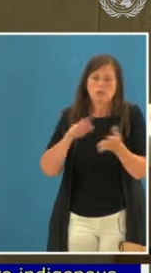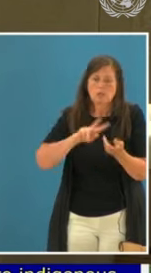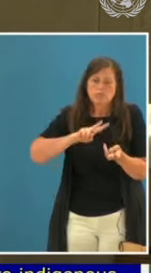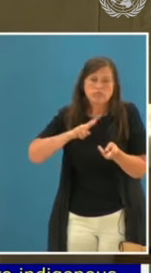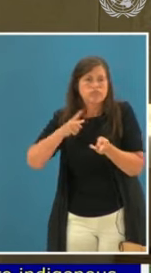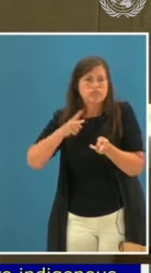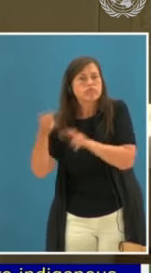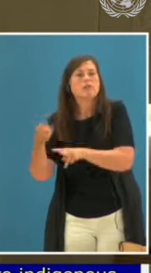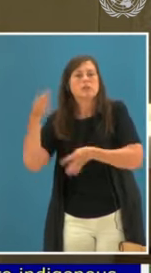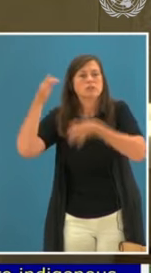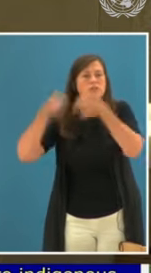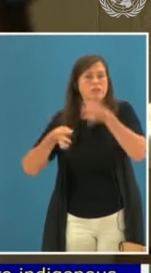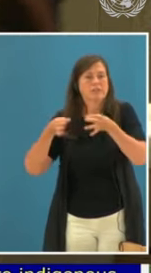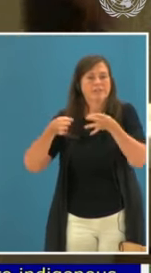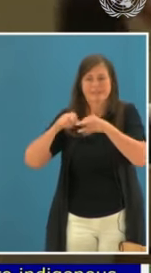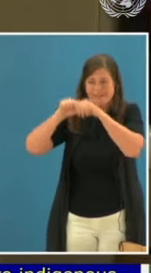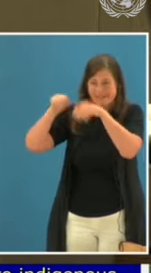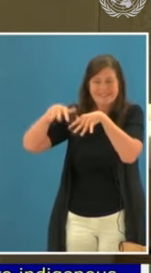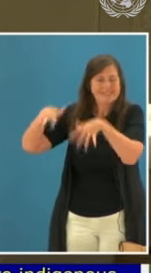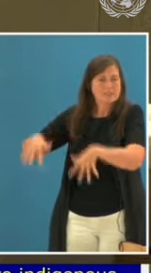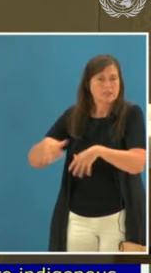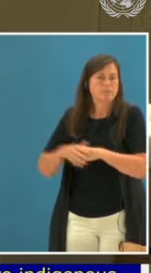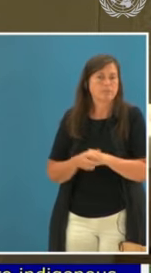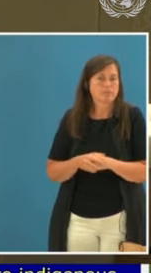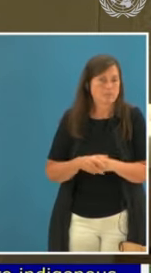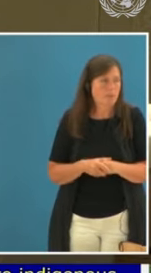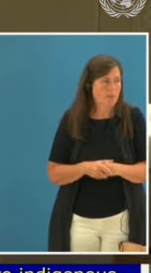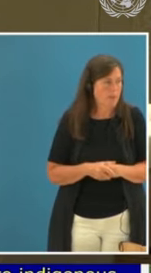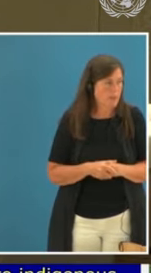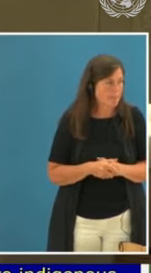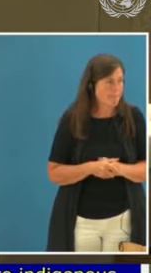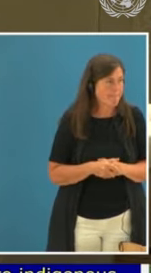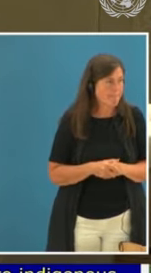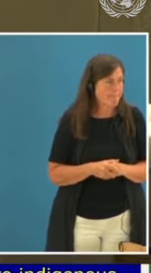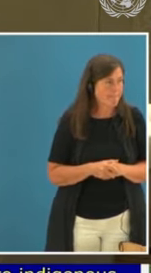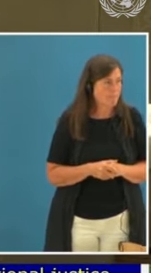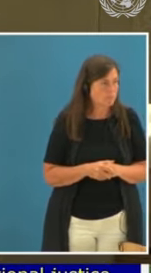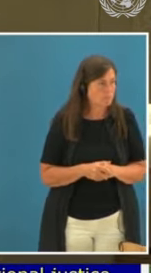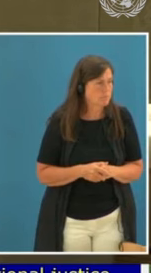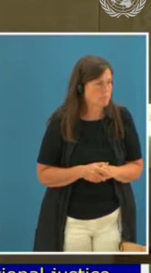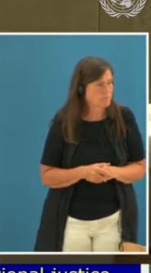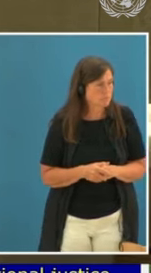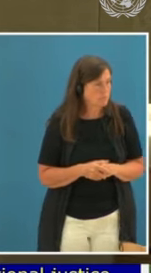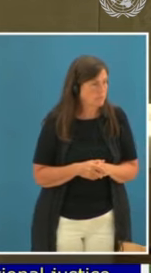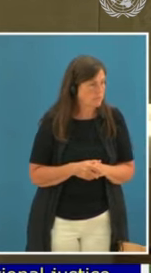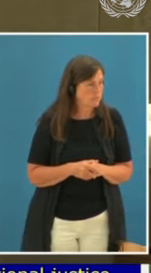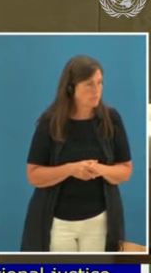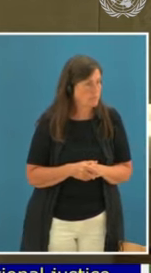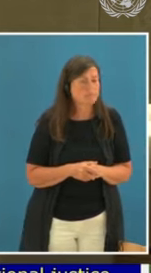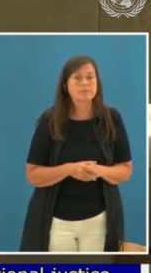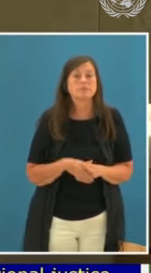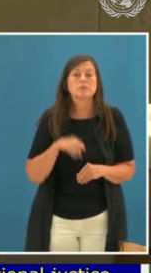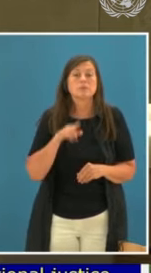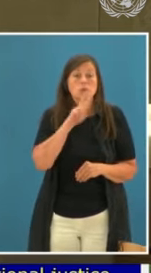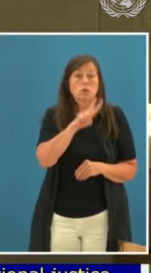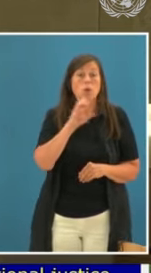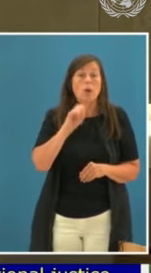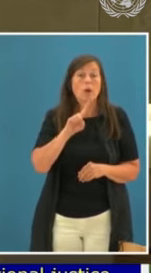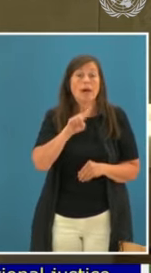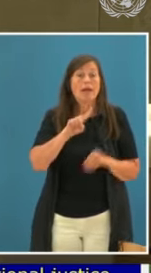JEP, con tres visitas en el terreno durante el 2018 y reuniones con el gobierno y la sociedad civil en La Haya y Nueva York.